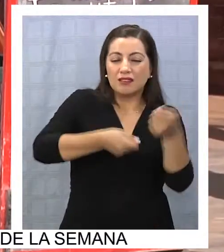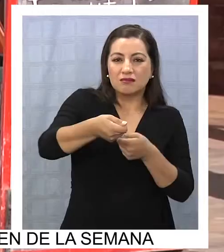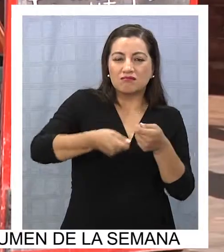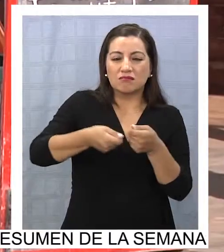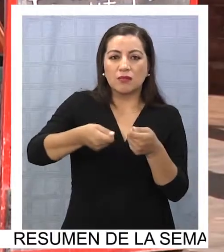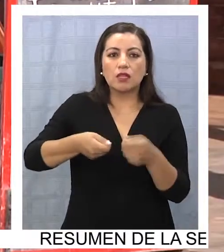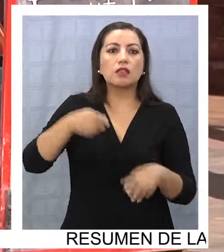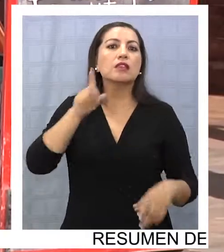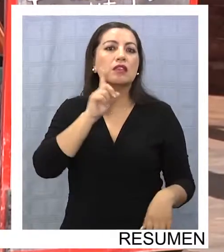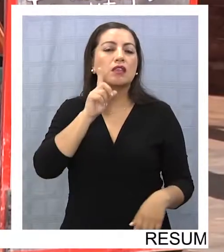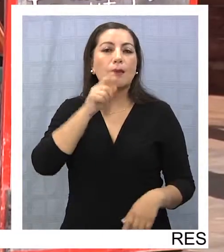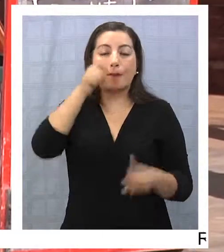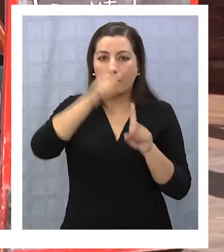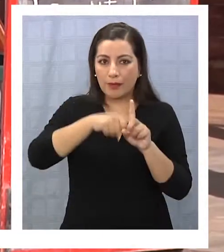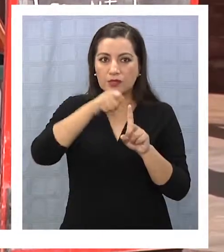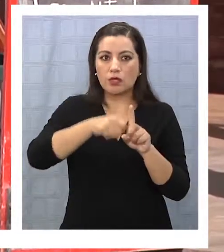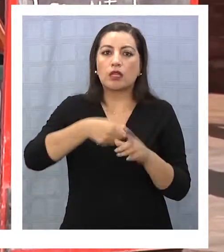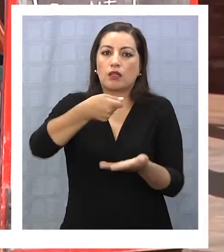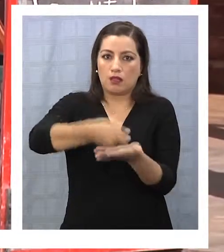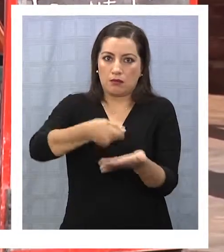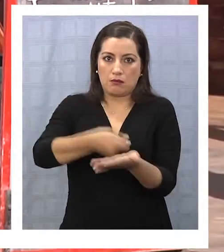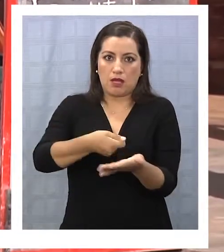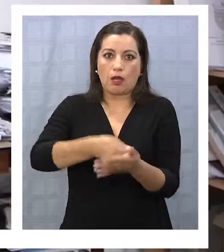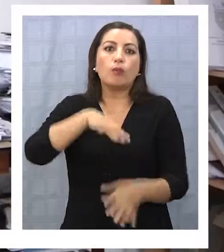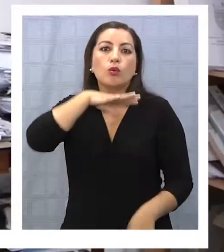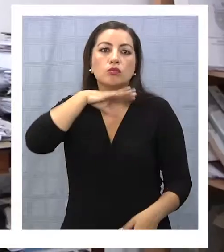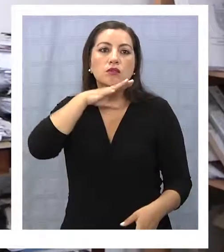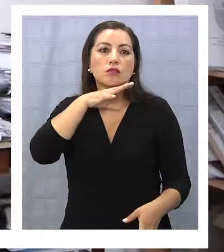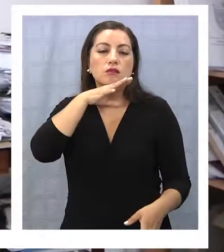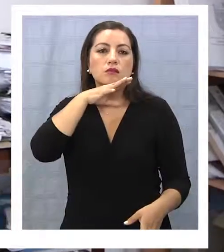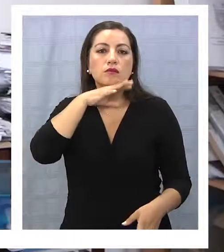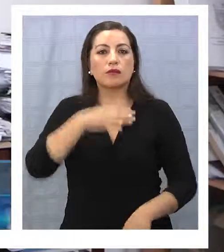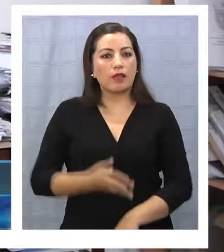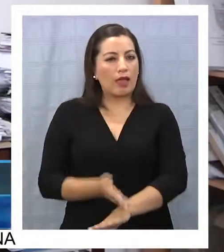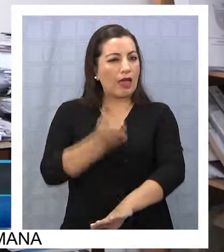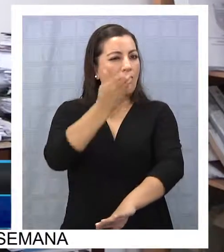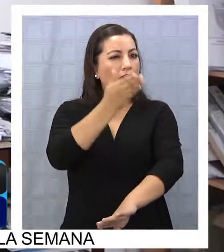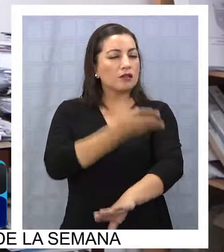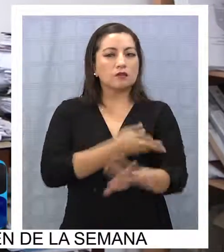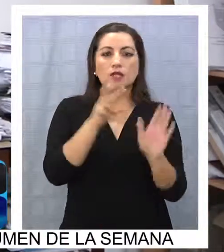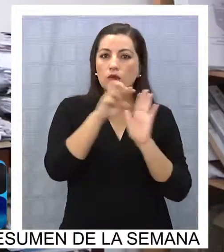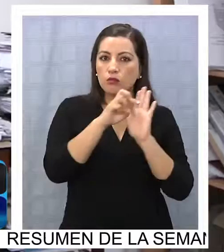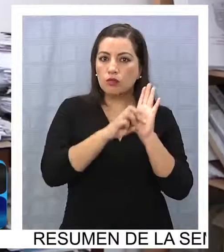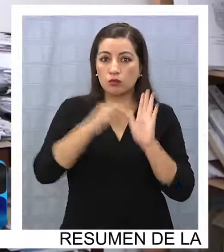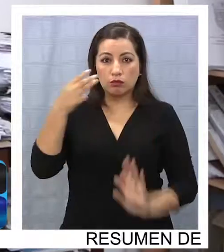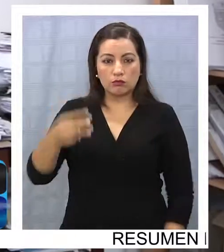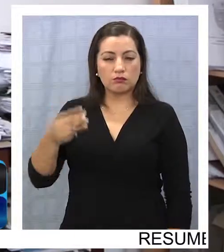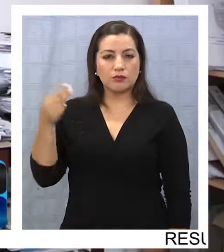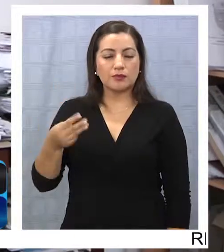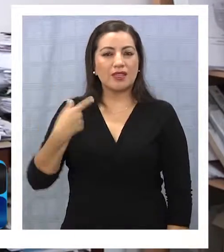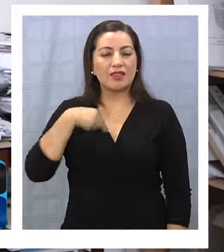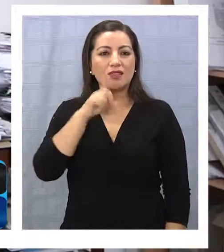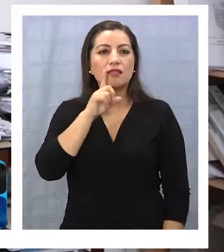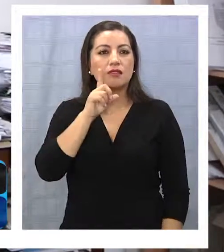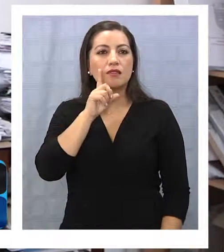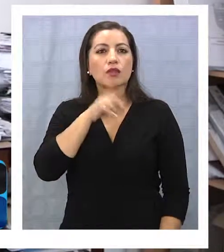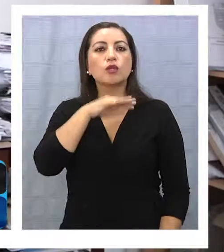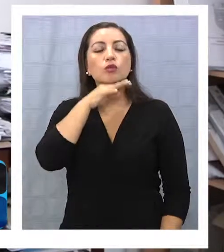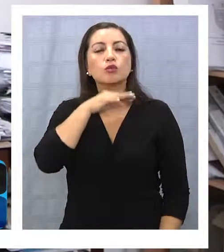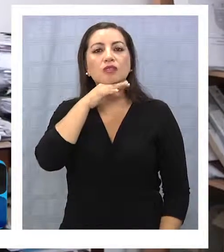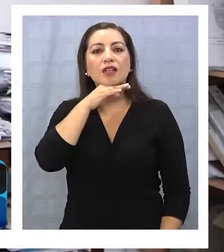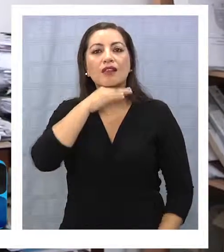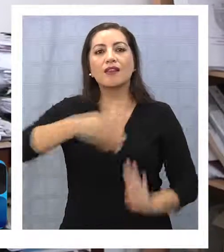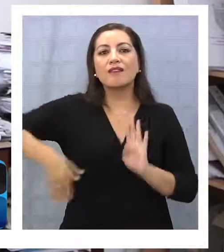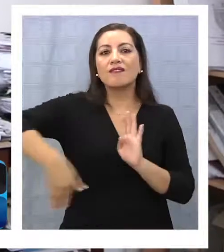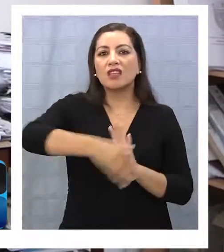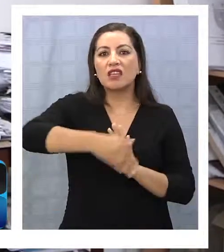estos deben cancelar mensualmente por su uso. En su inicio, el proyecto municipal contemplaba la utilización de la